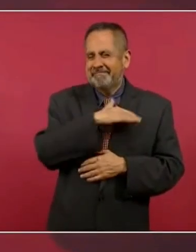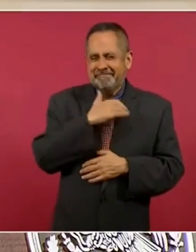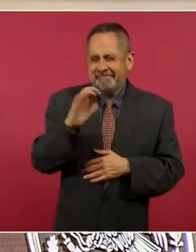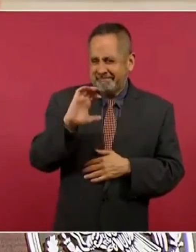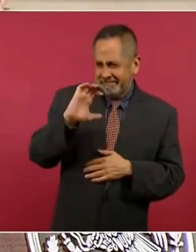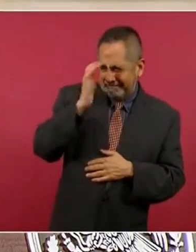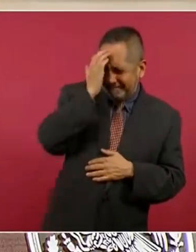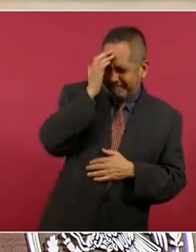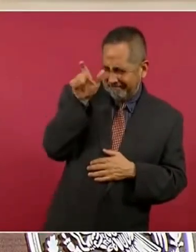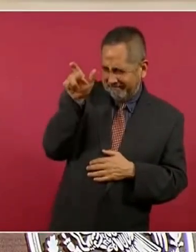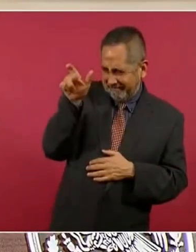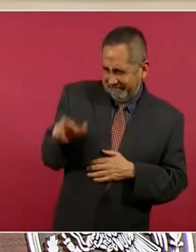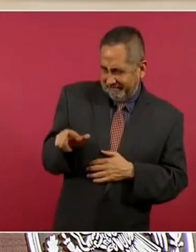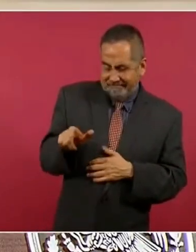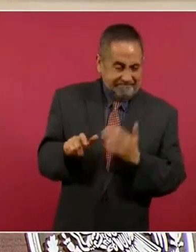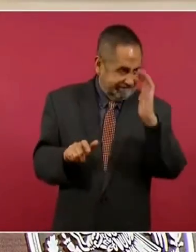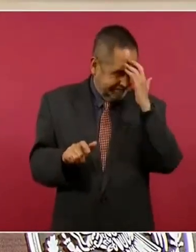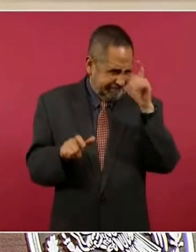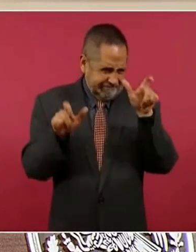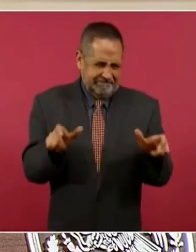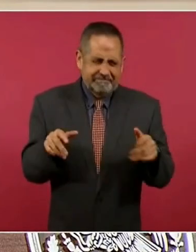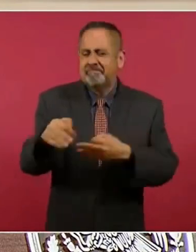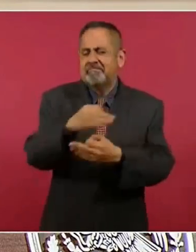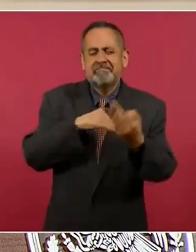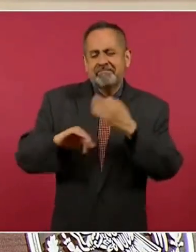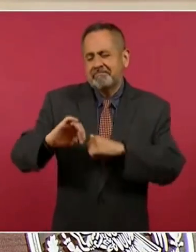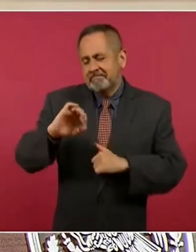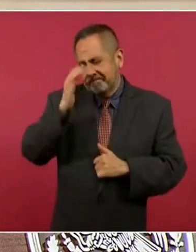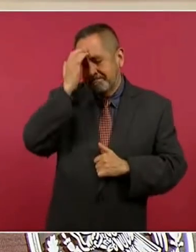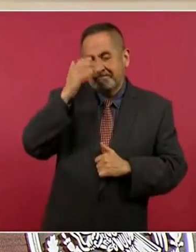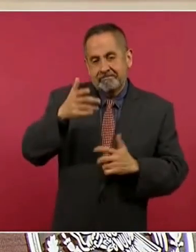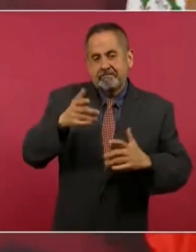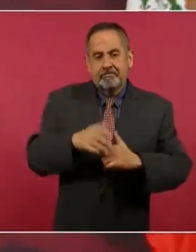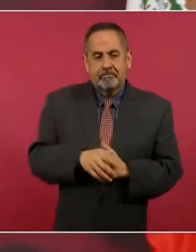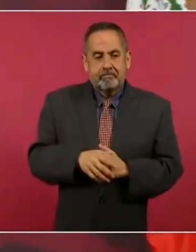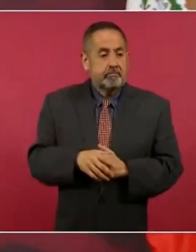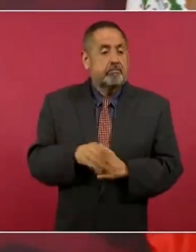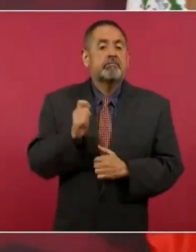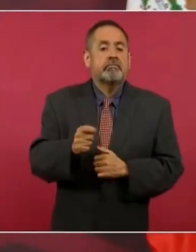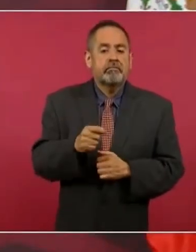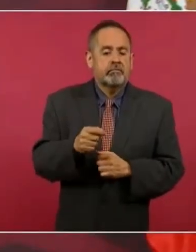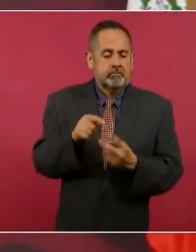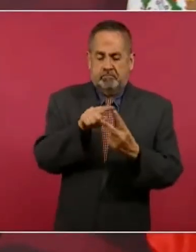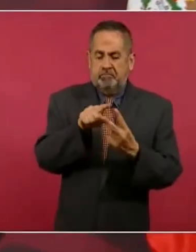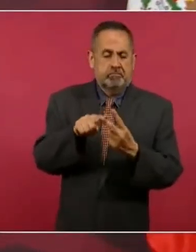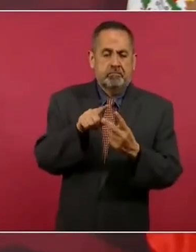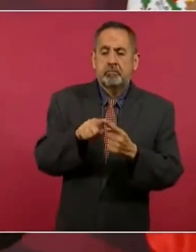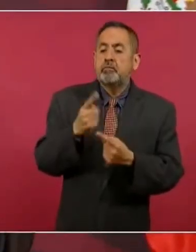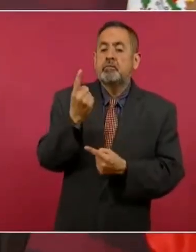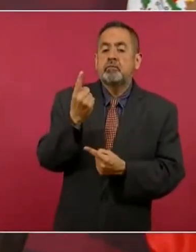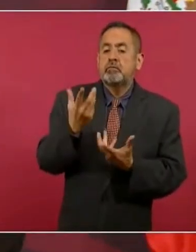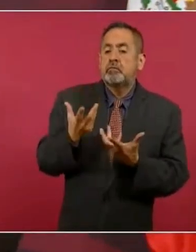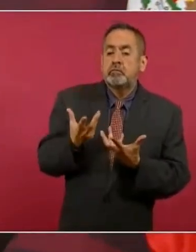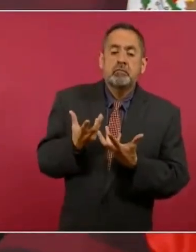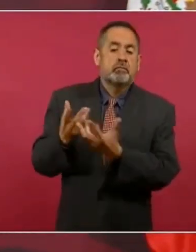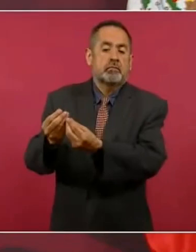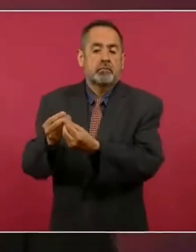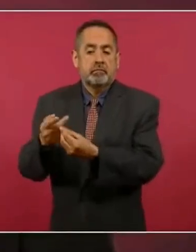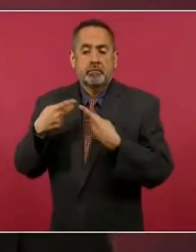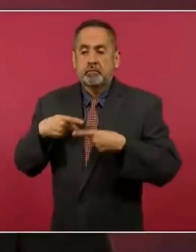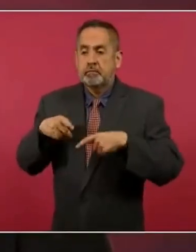Es estar con el pueblo o con la oligarquía.